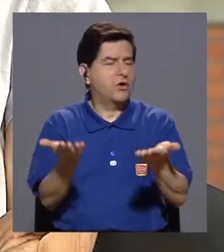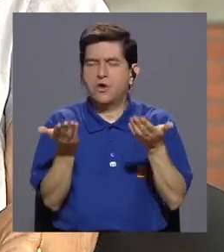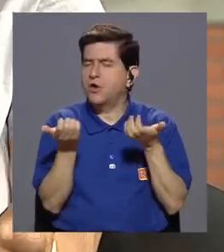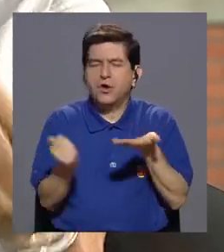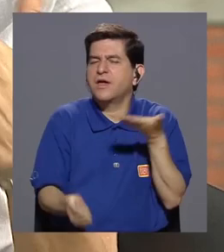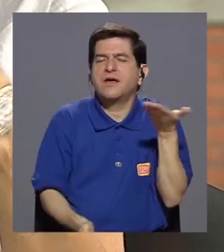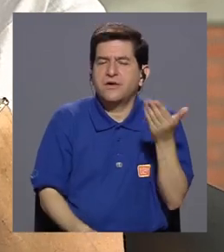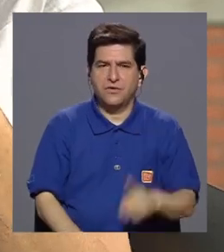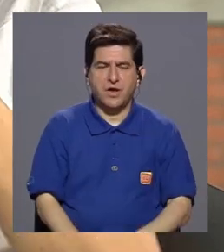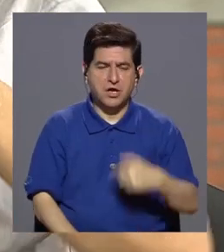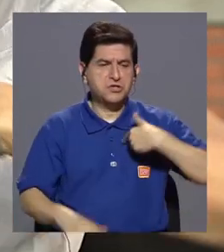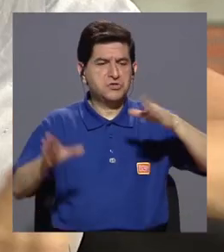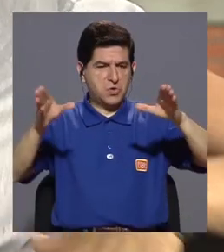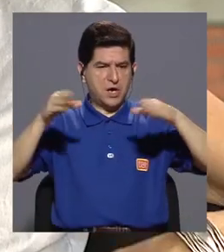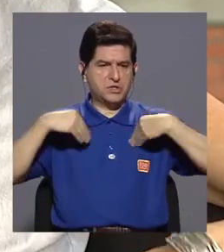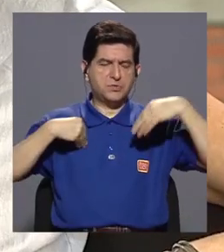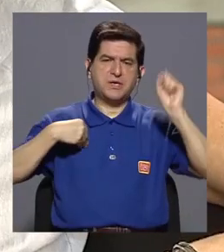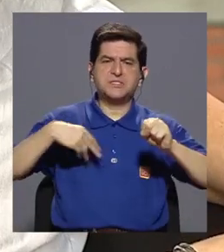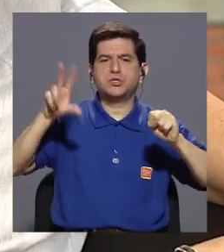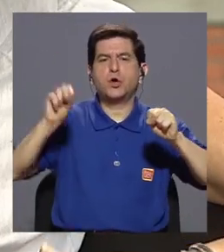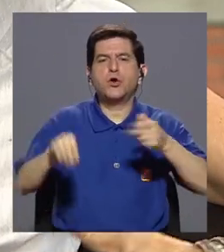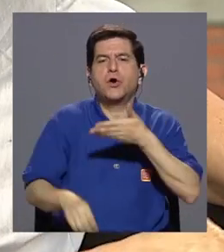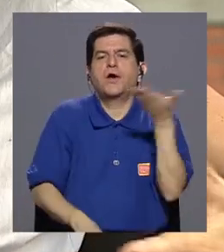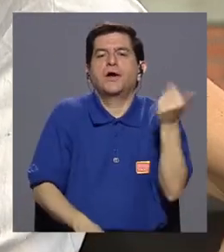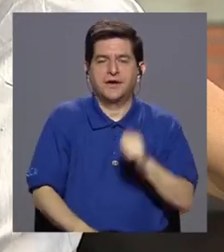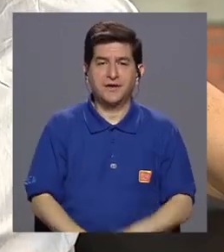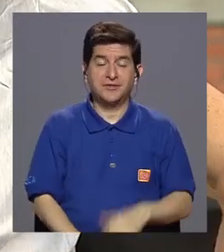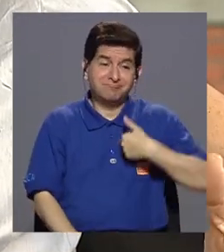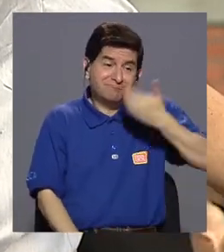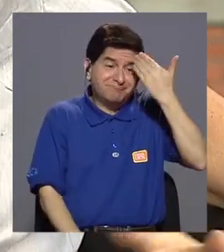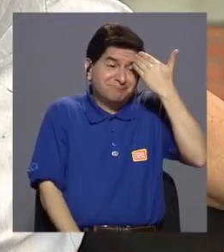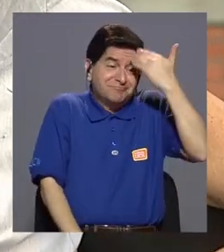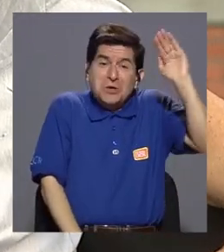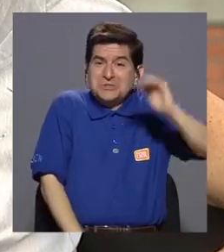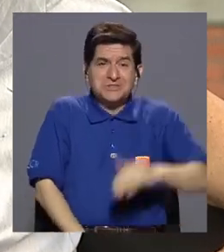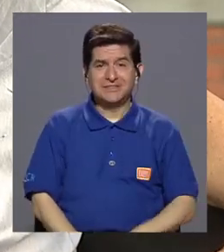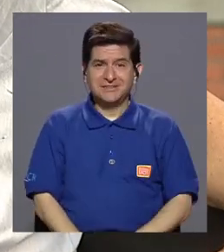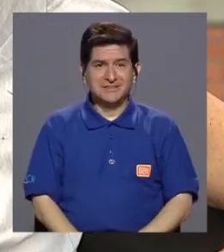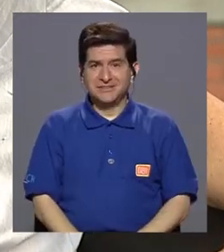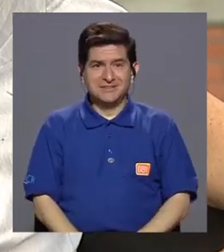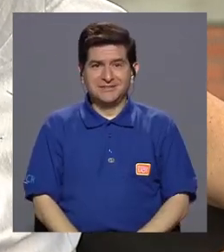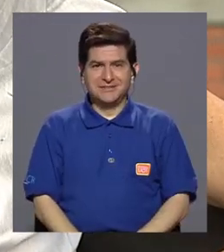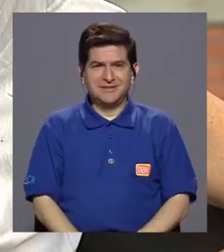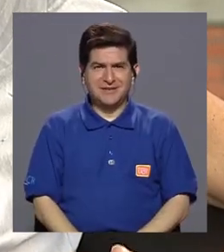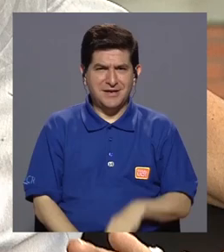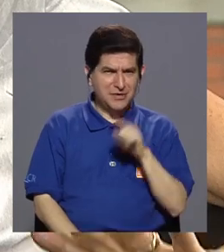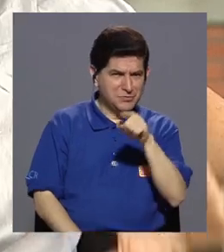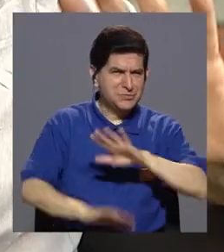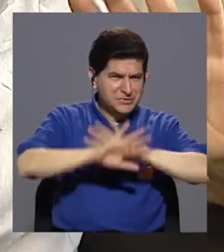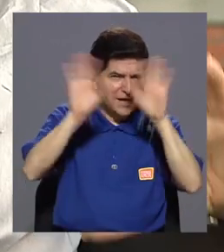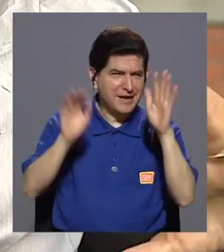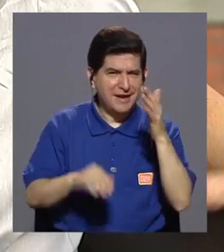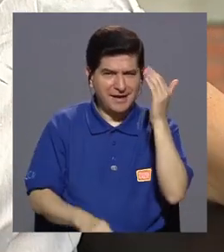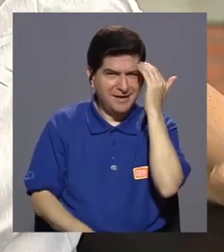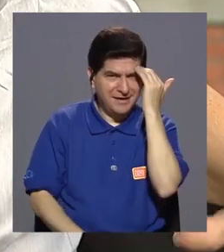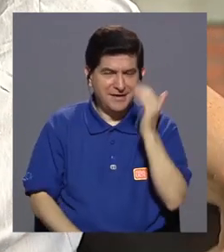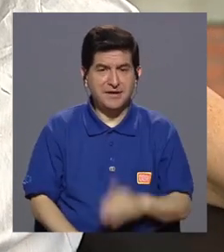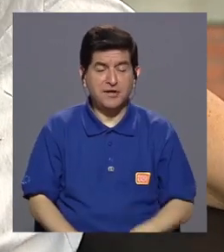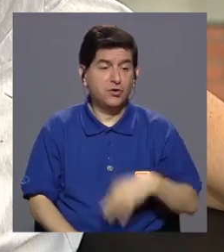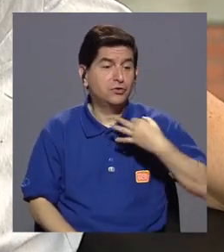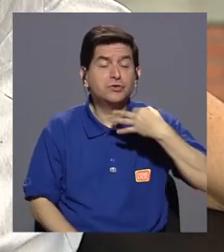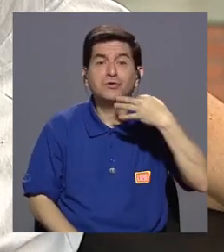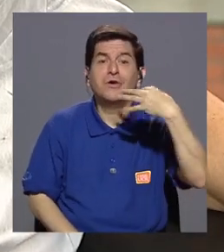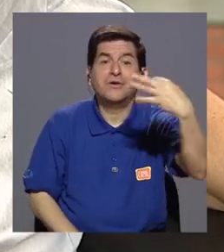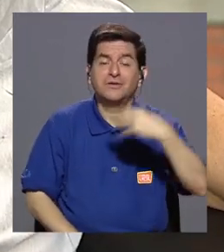quiero, qué quiero asumir, qué no quiero asumir. No sé si es claro para ti, pero a veces en la vida